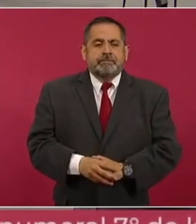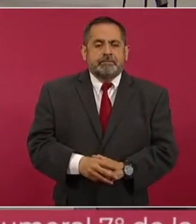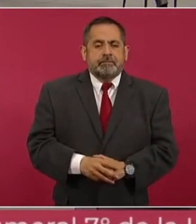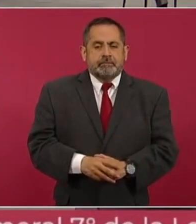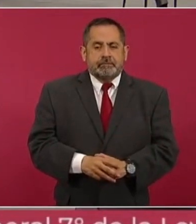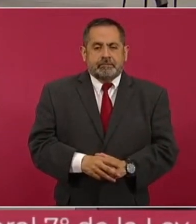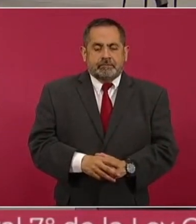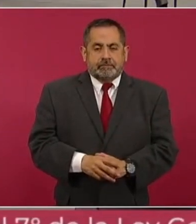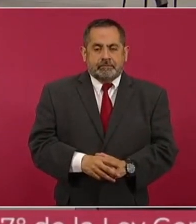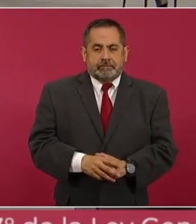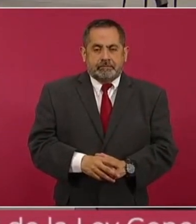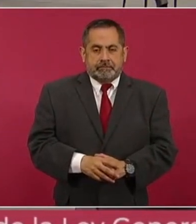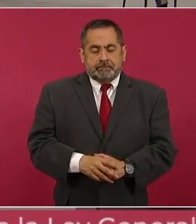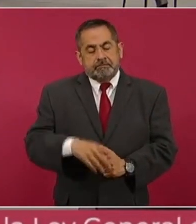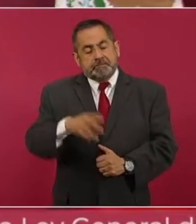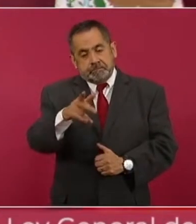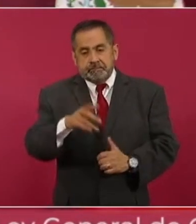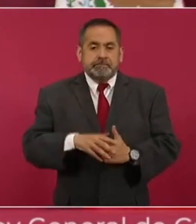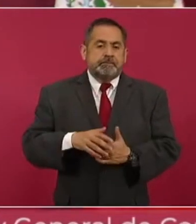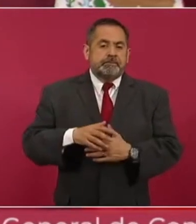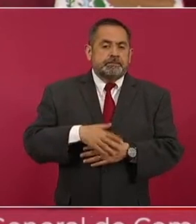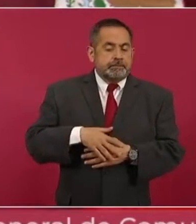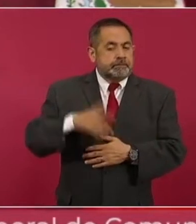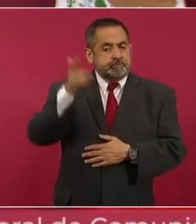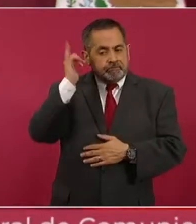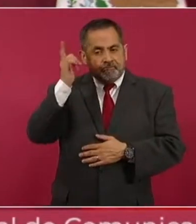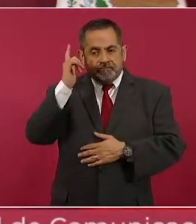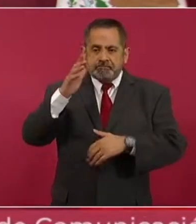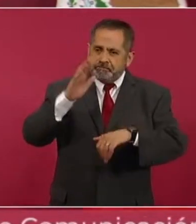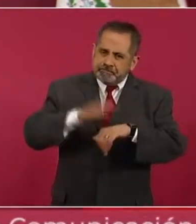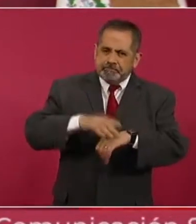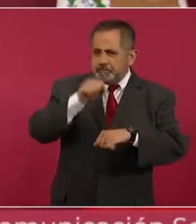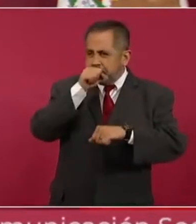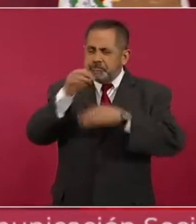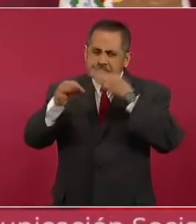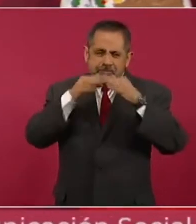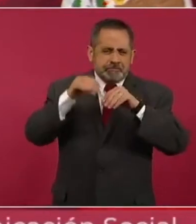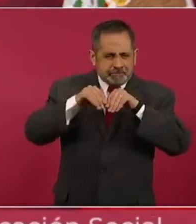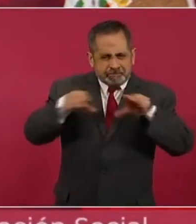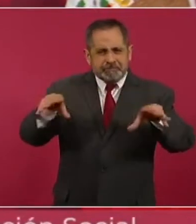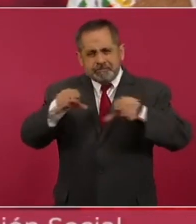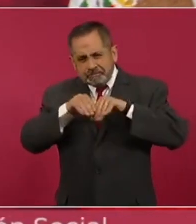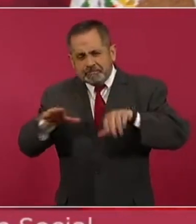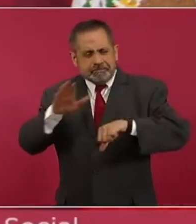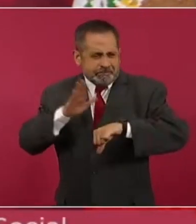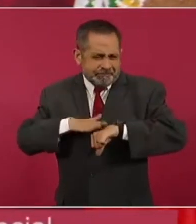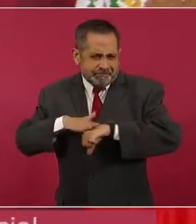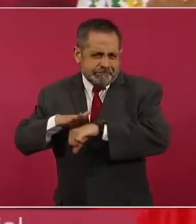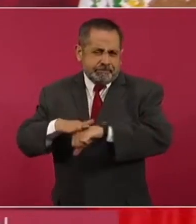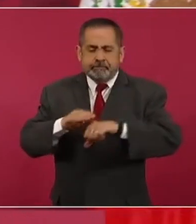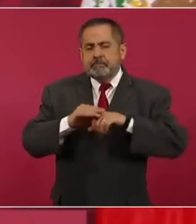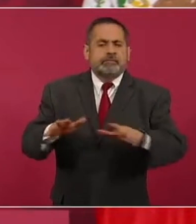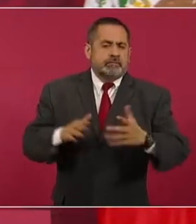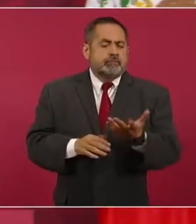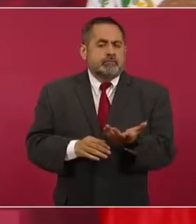entonces, ojalá y se difunda más y